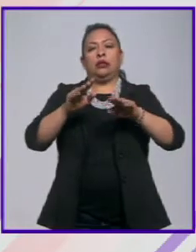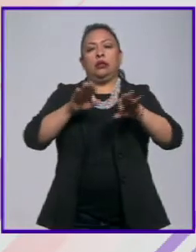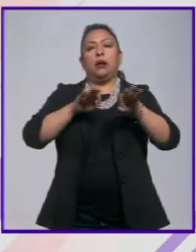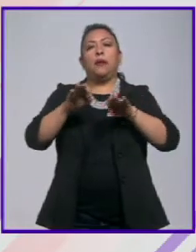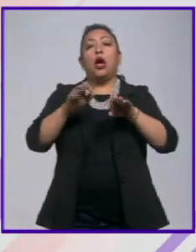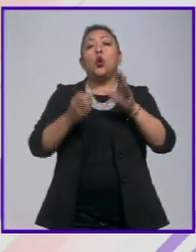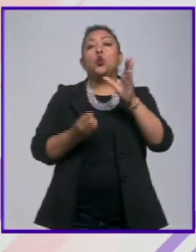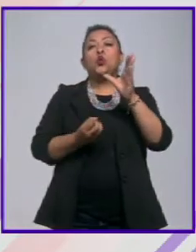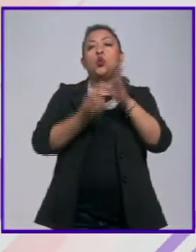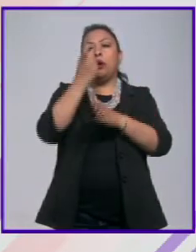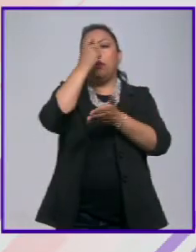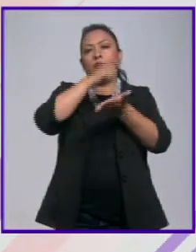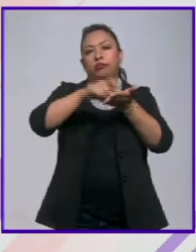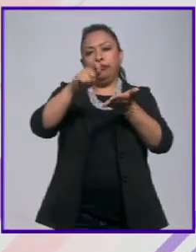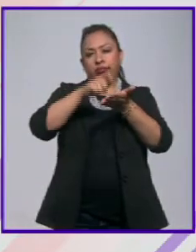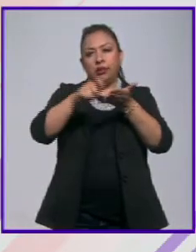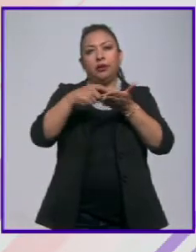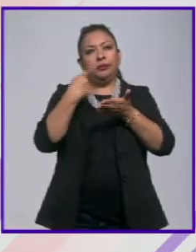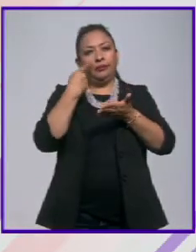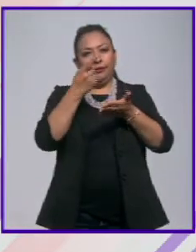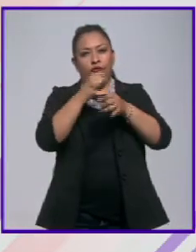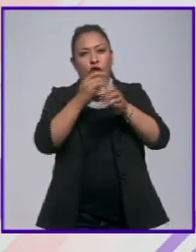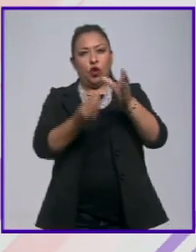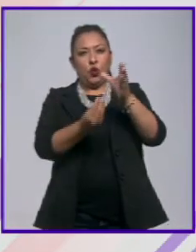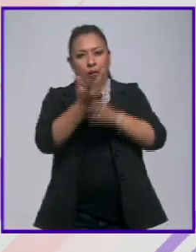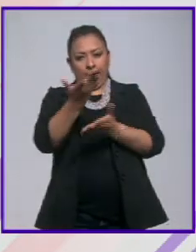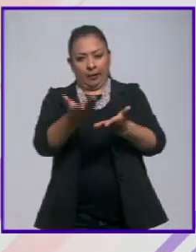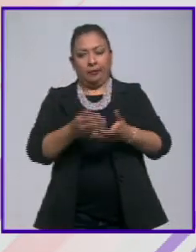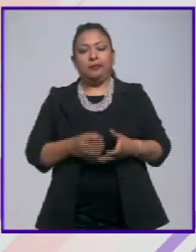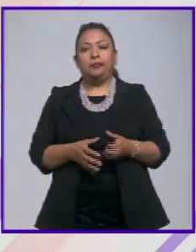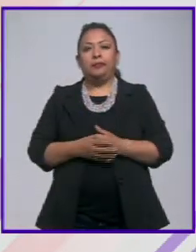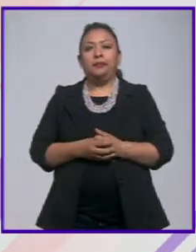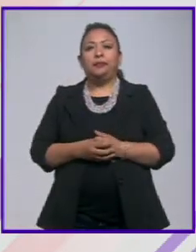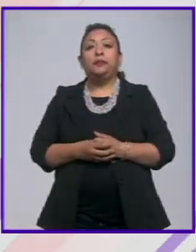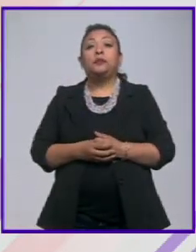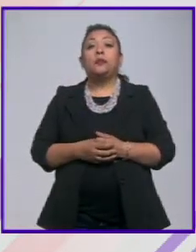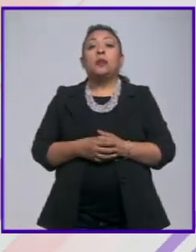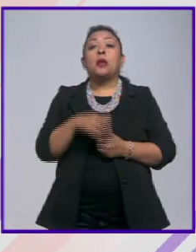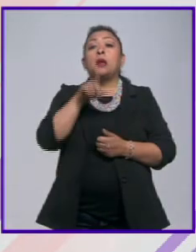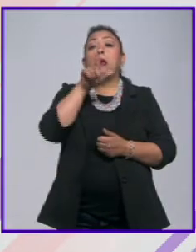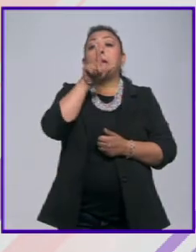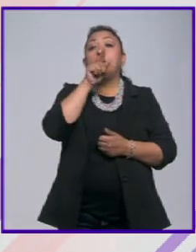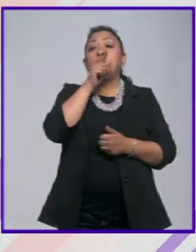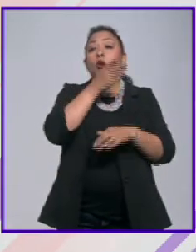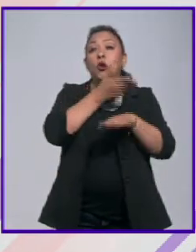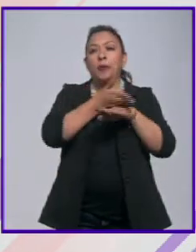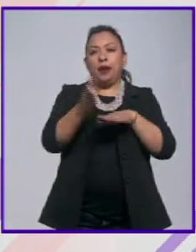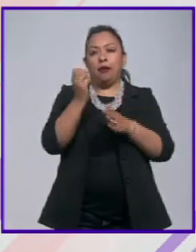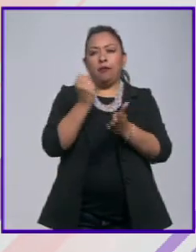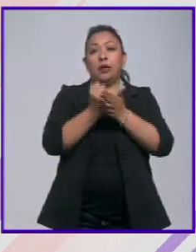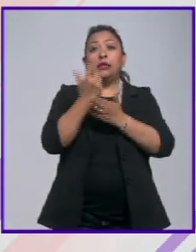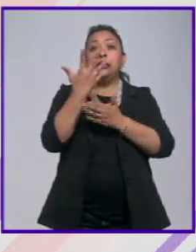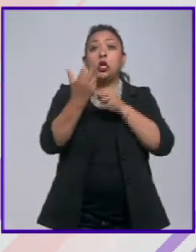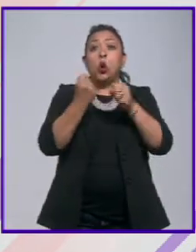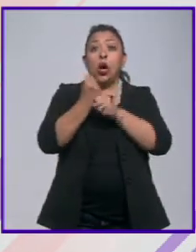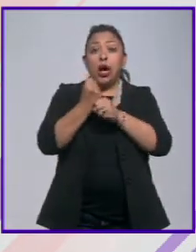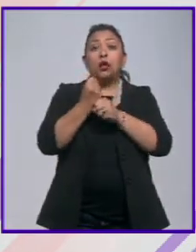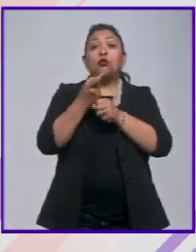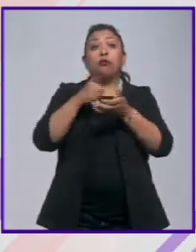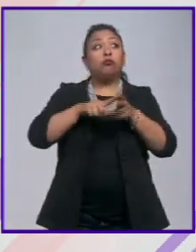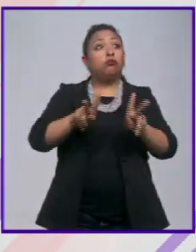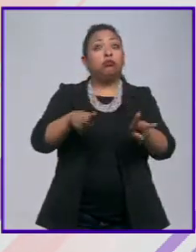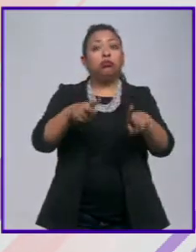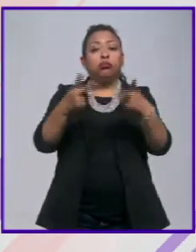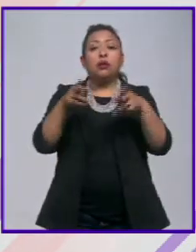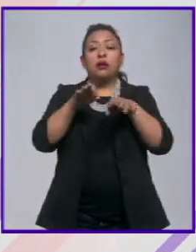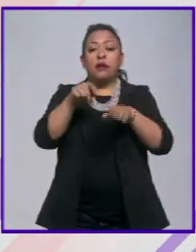emergentes estas son las novedades Pollo Blanco editorial que lleva cinco años en el mercado y que